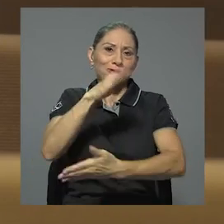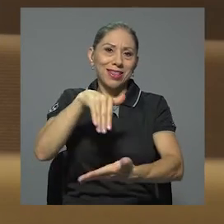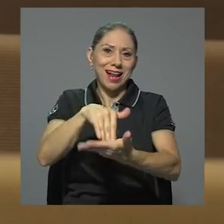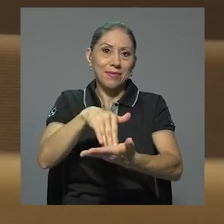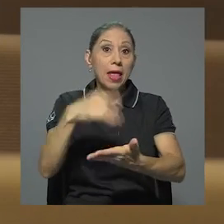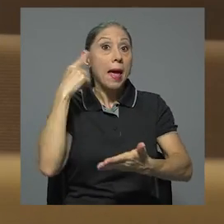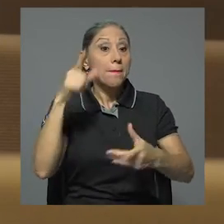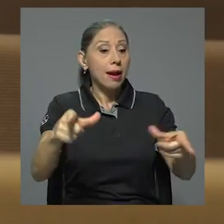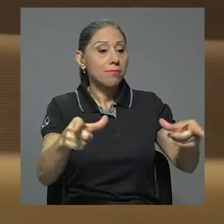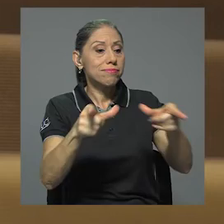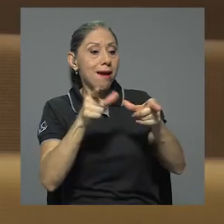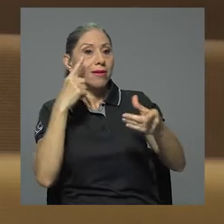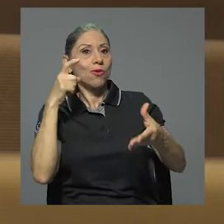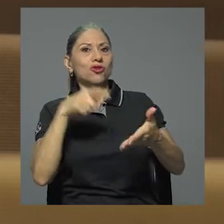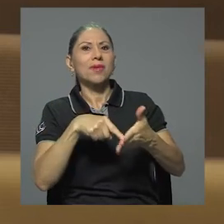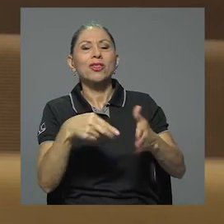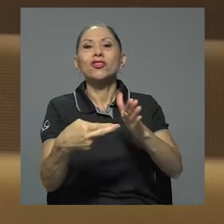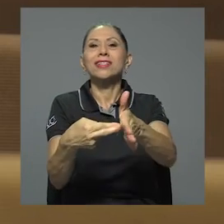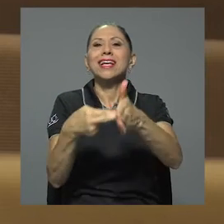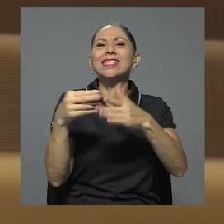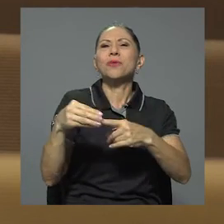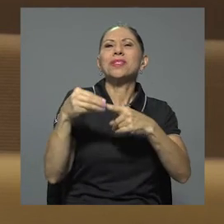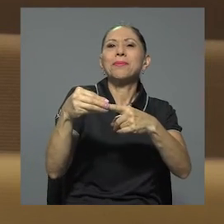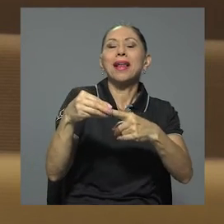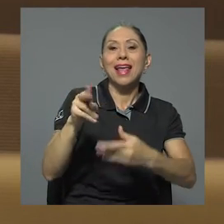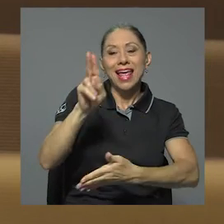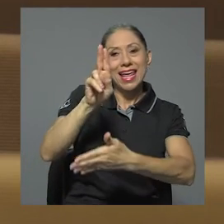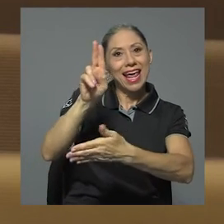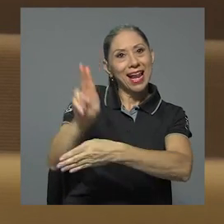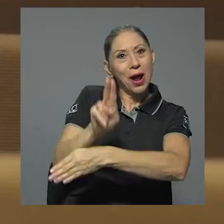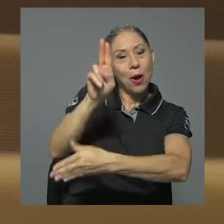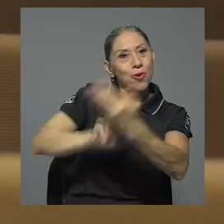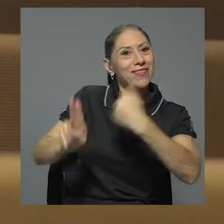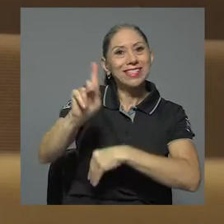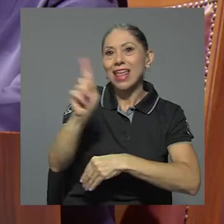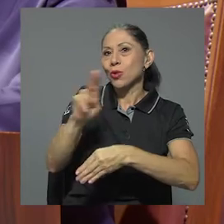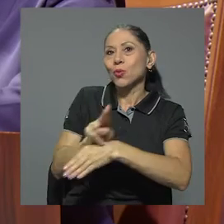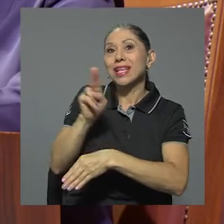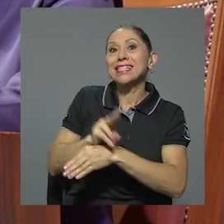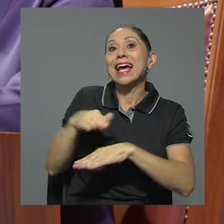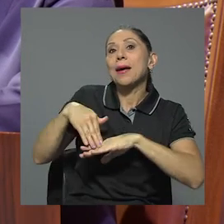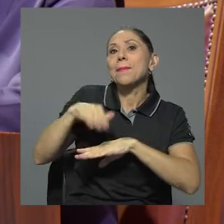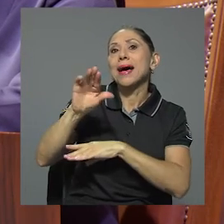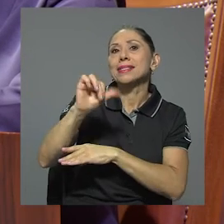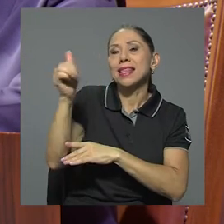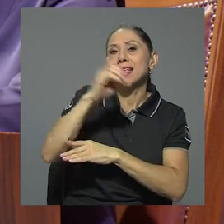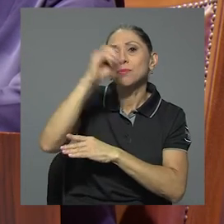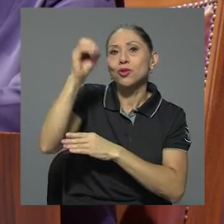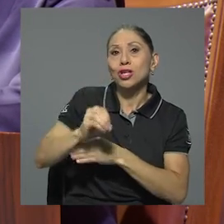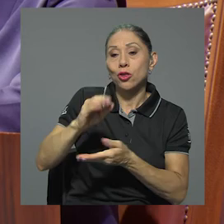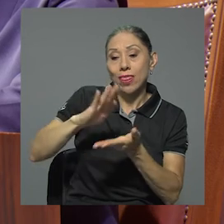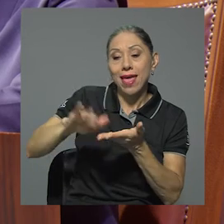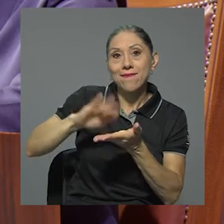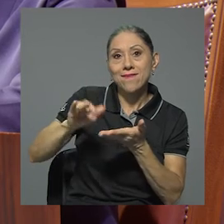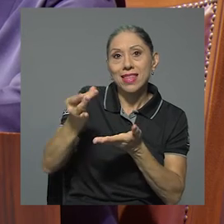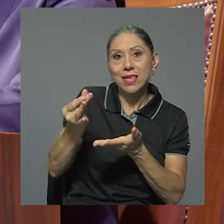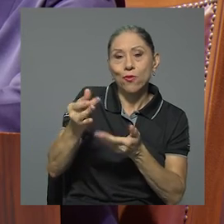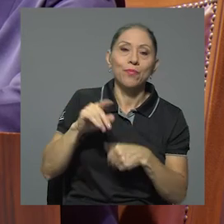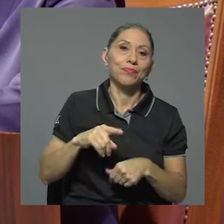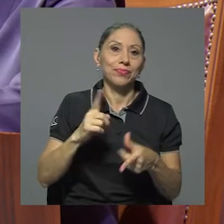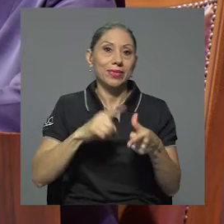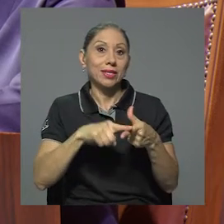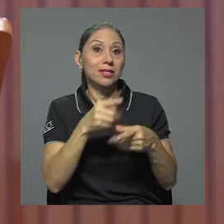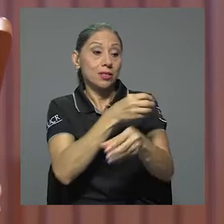requisito principal era que la universidad no utilizara más allá de un 10% de efectivo, por lo que en las distintas unidades académicas y